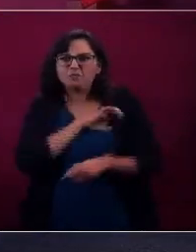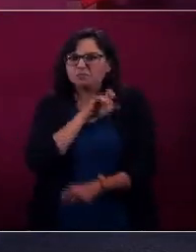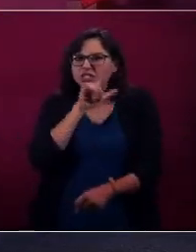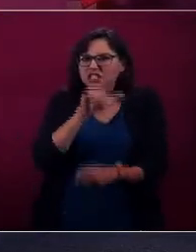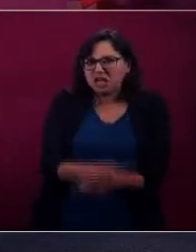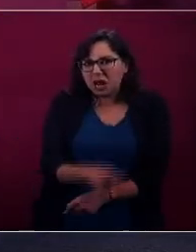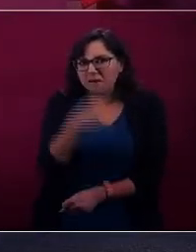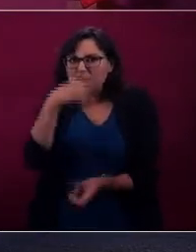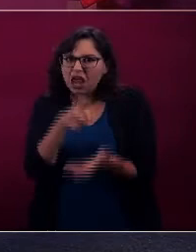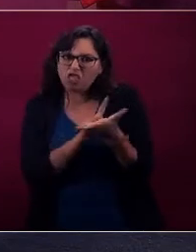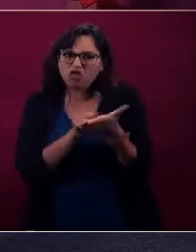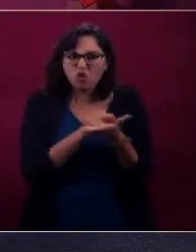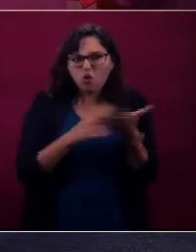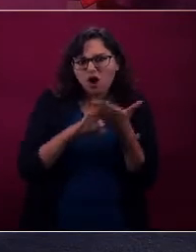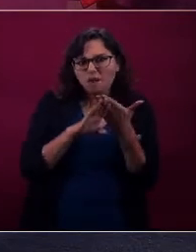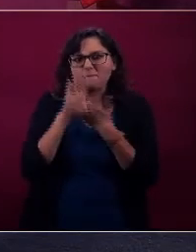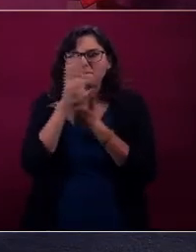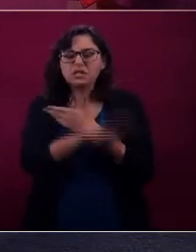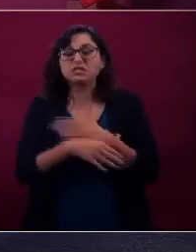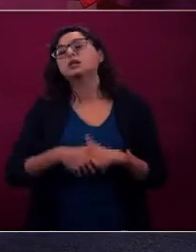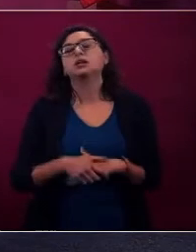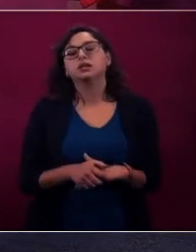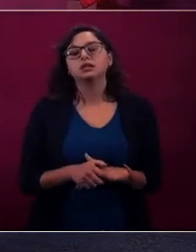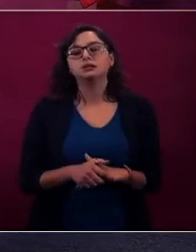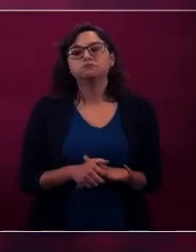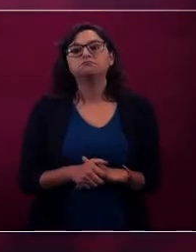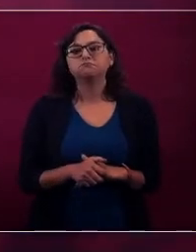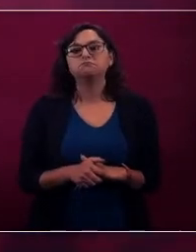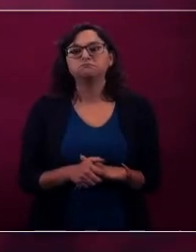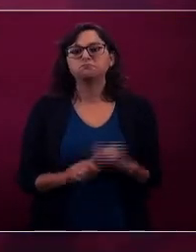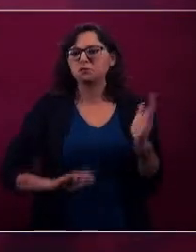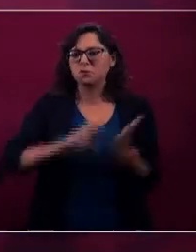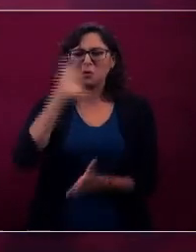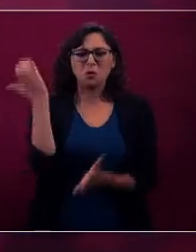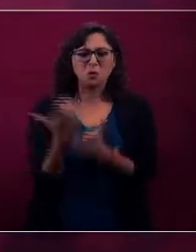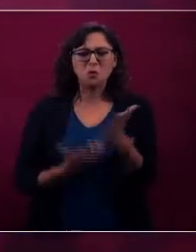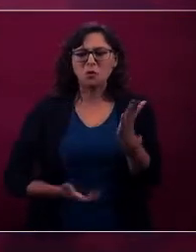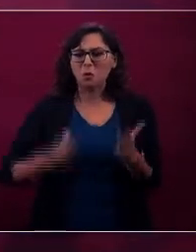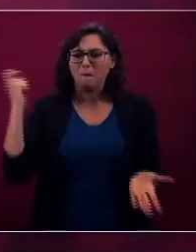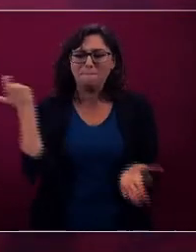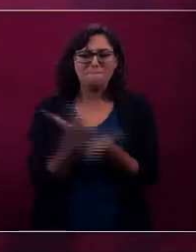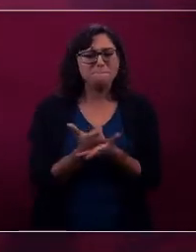contratos carísimos.